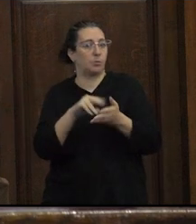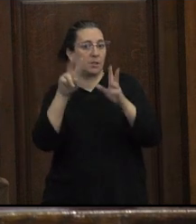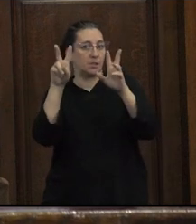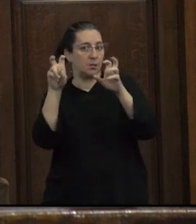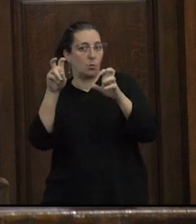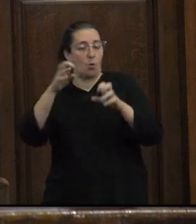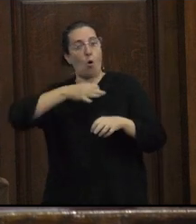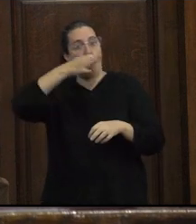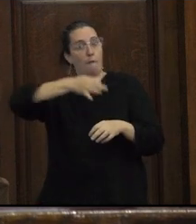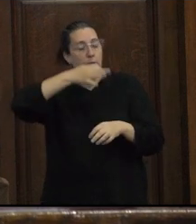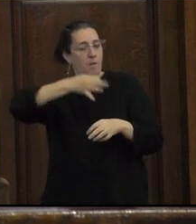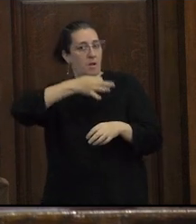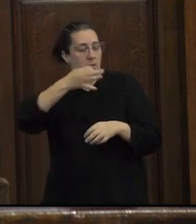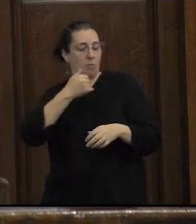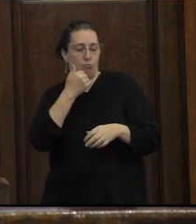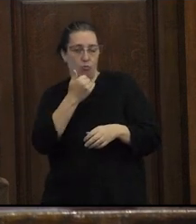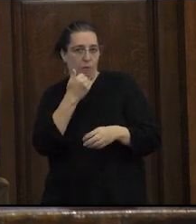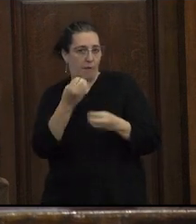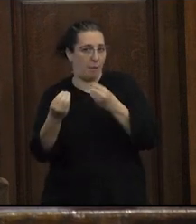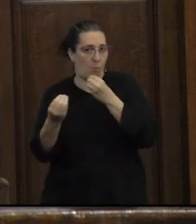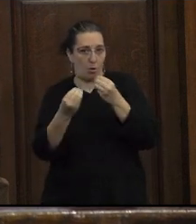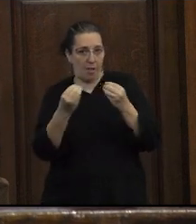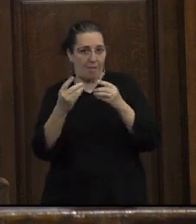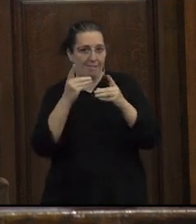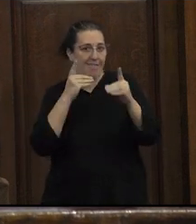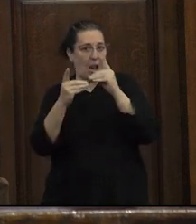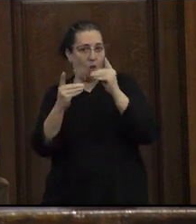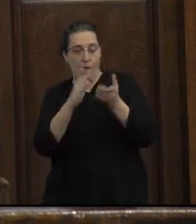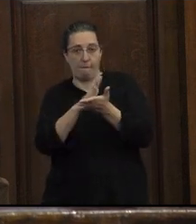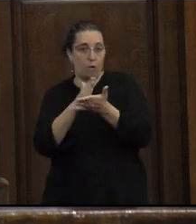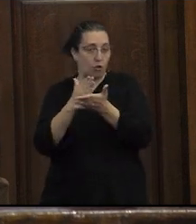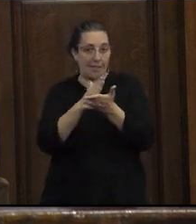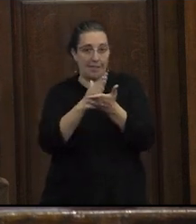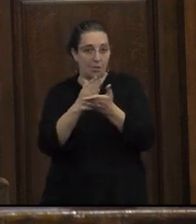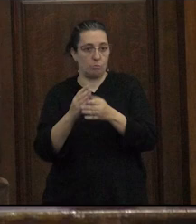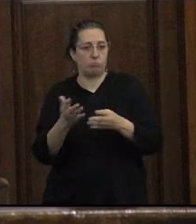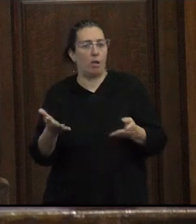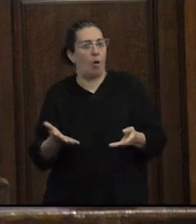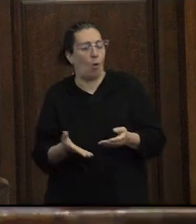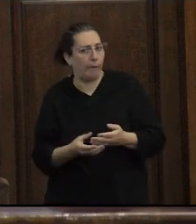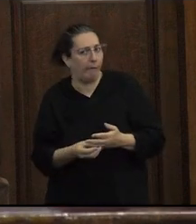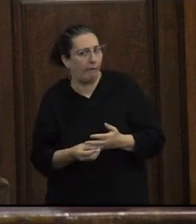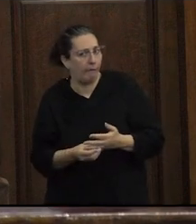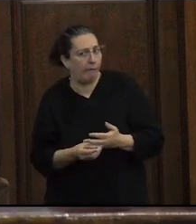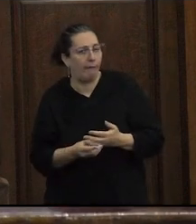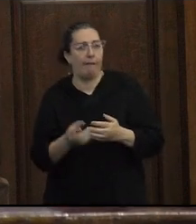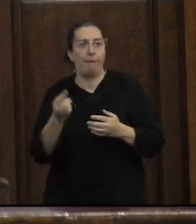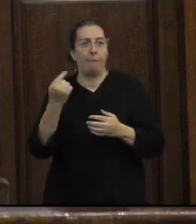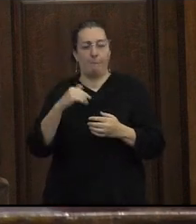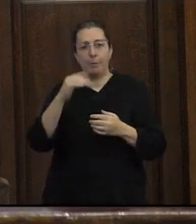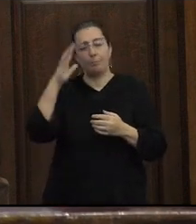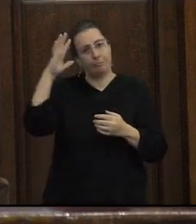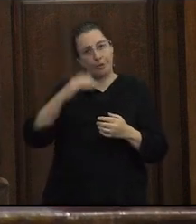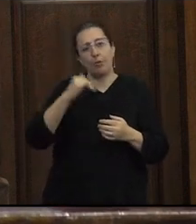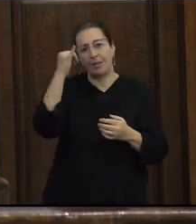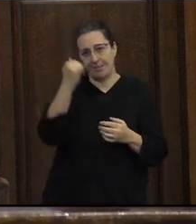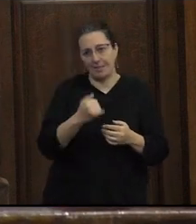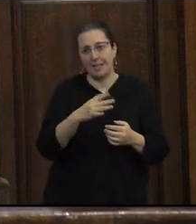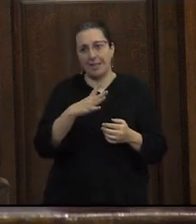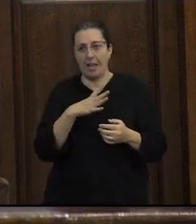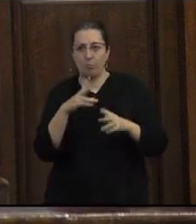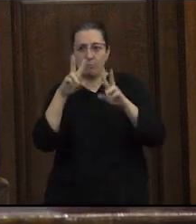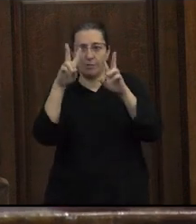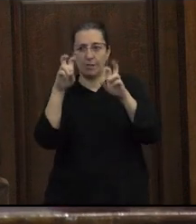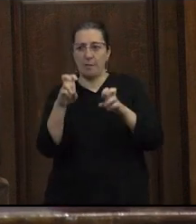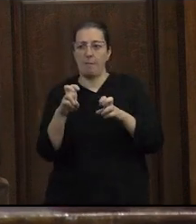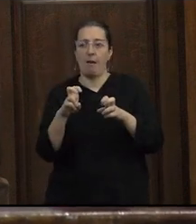puse el título a la conferencia no sabía bien porque había puesto lo de diálogos fronterizos y dije uy ahora pero creo que sí que hay una marca